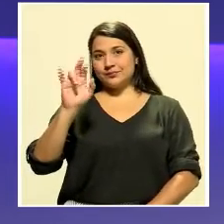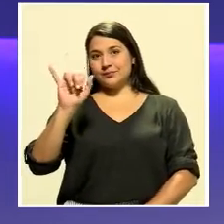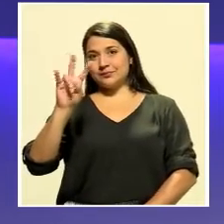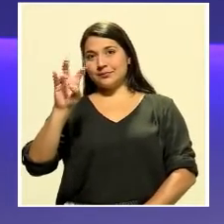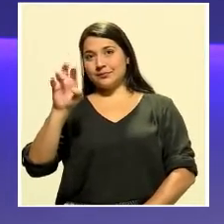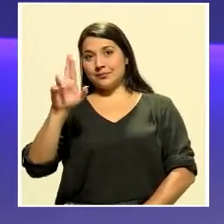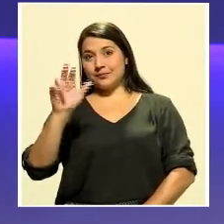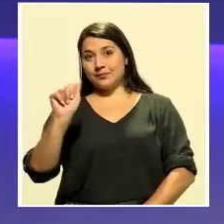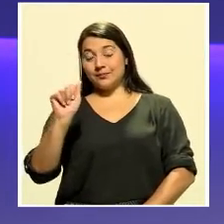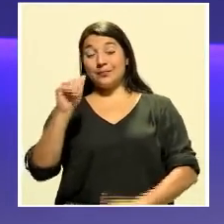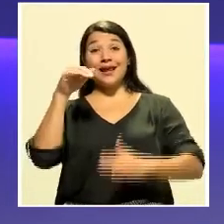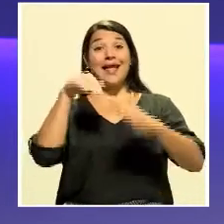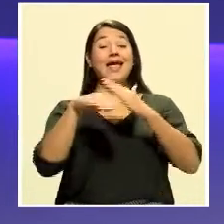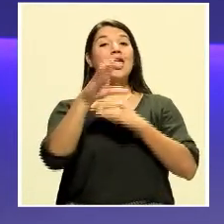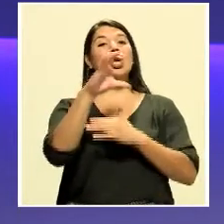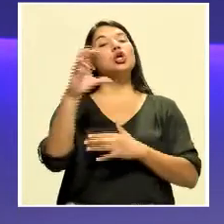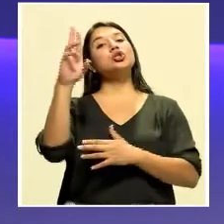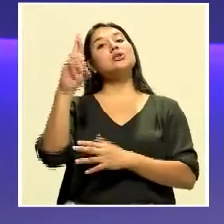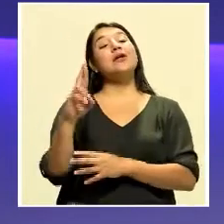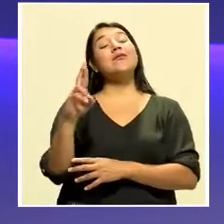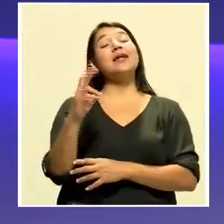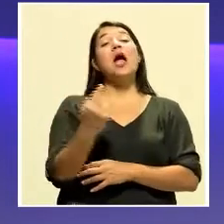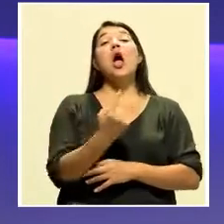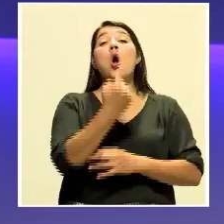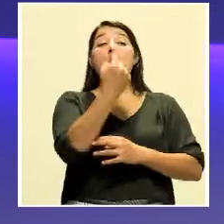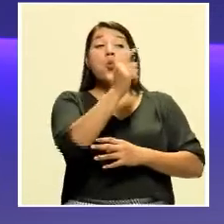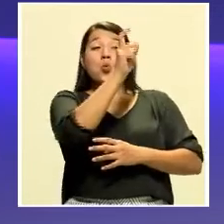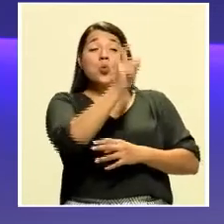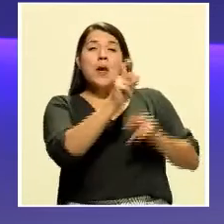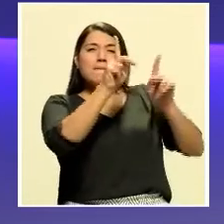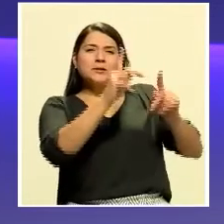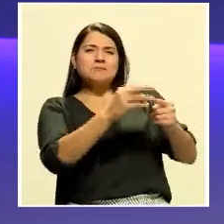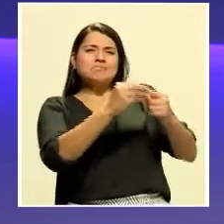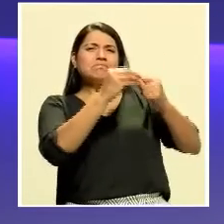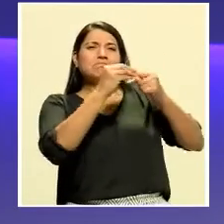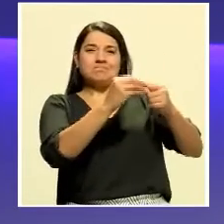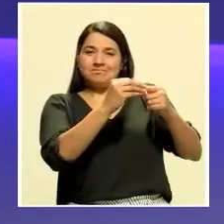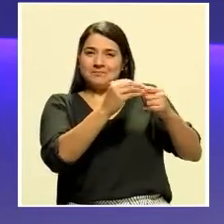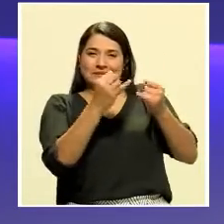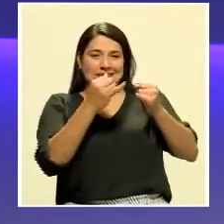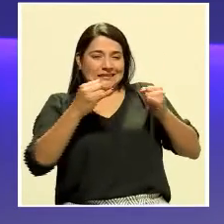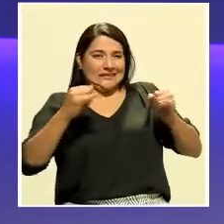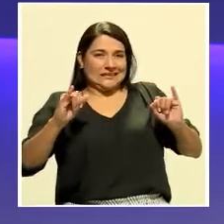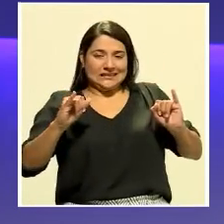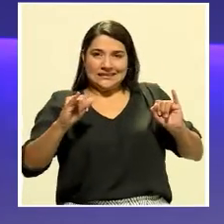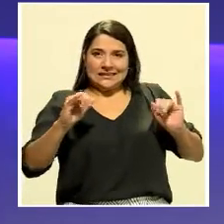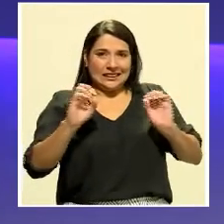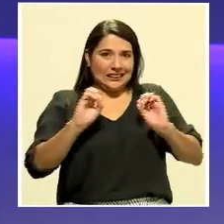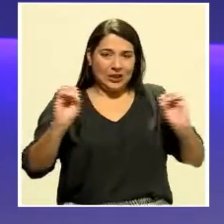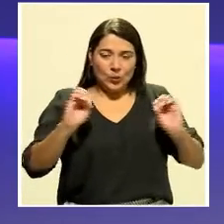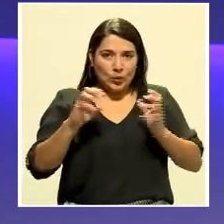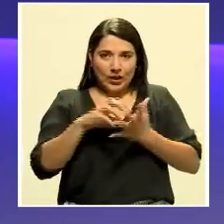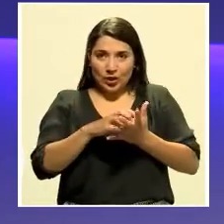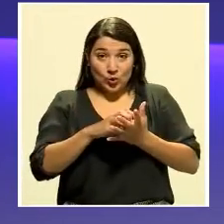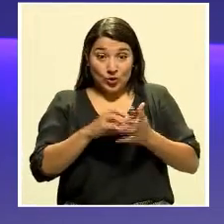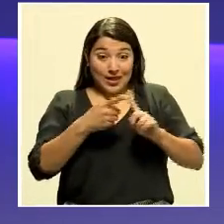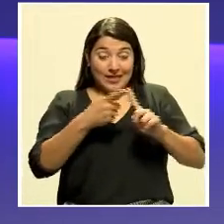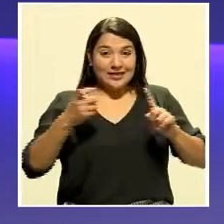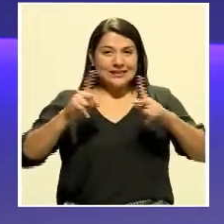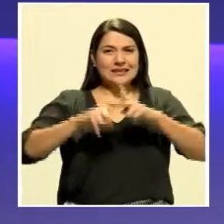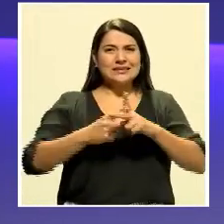¡Suscríbete al canal! Uno de los protagonistas indiscutidos desde que inició esta pandemia